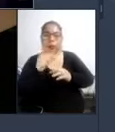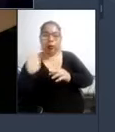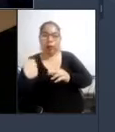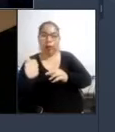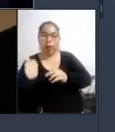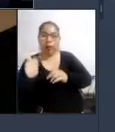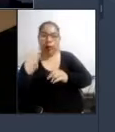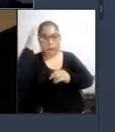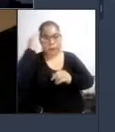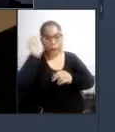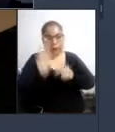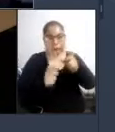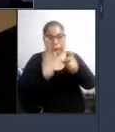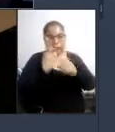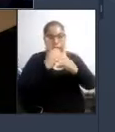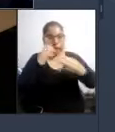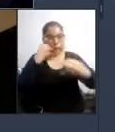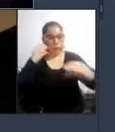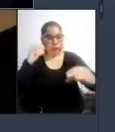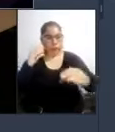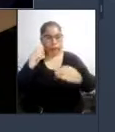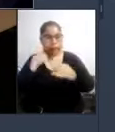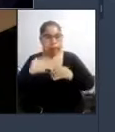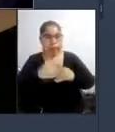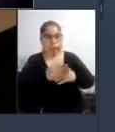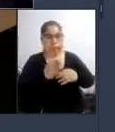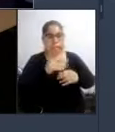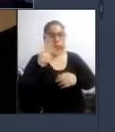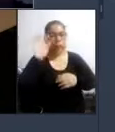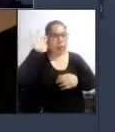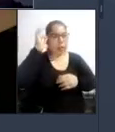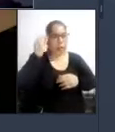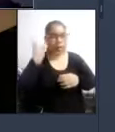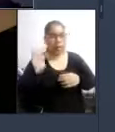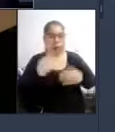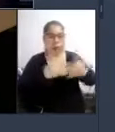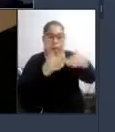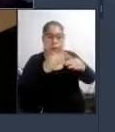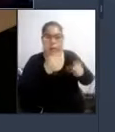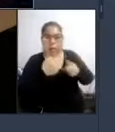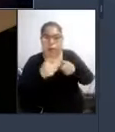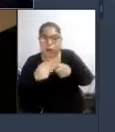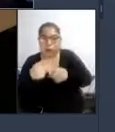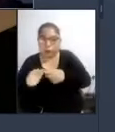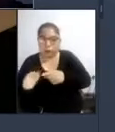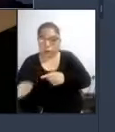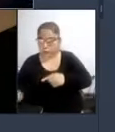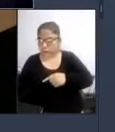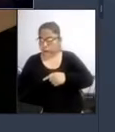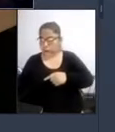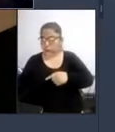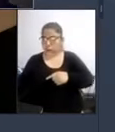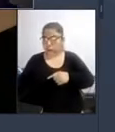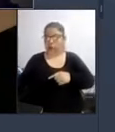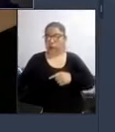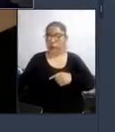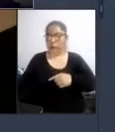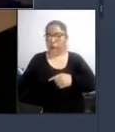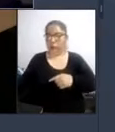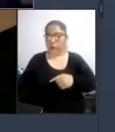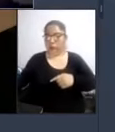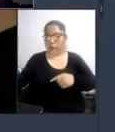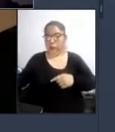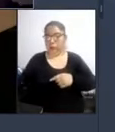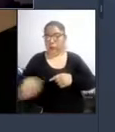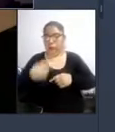tránsito y y la ingeniería mecánica hay una serie de cosas que podríamos servir yo pertenezco